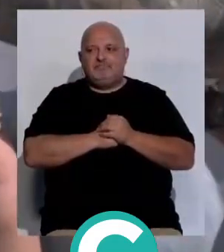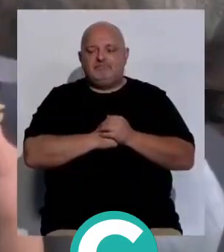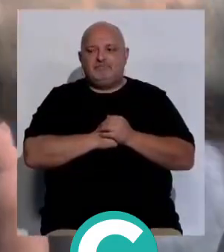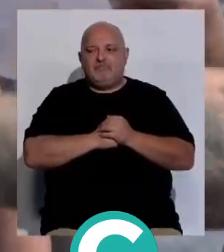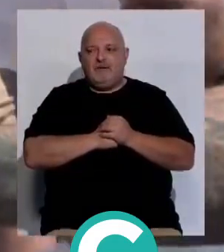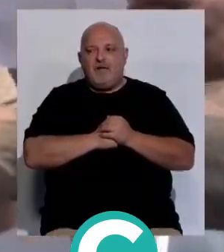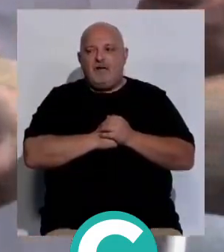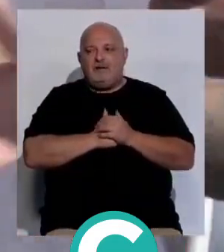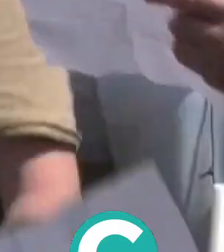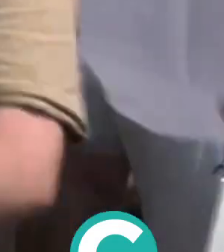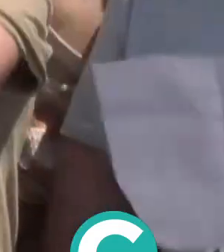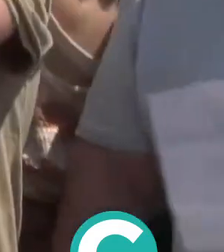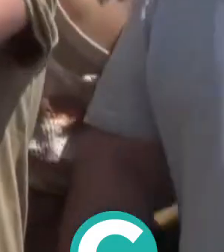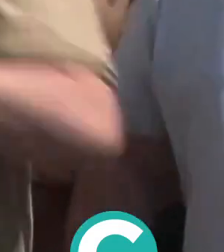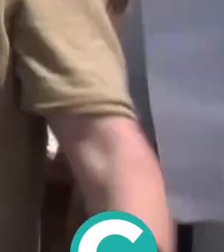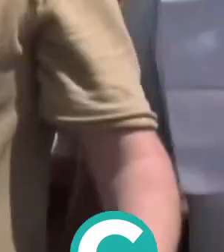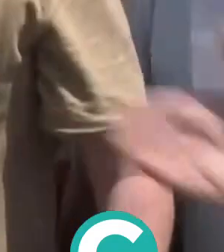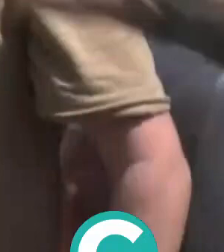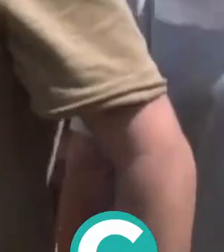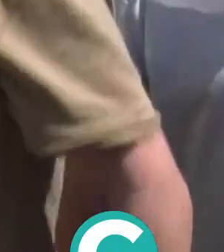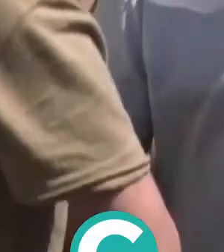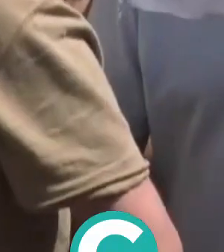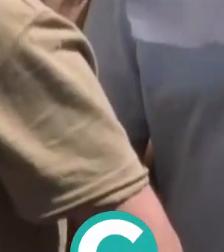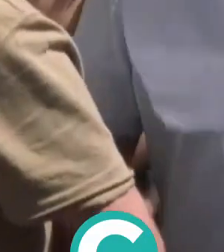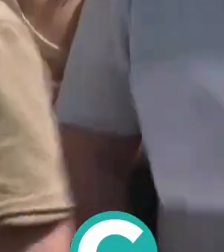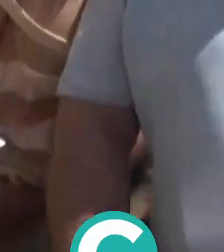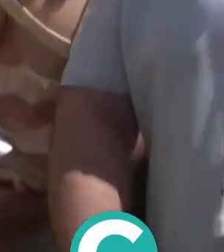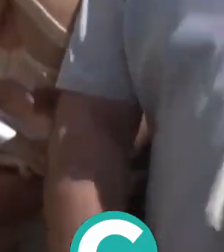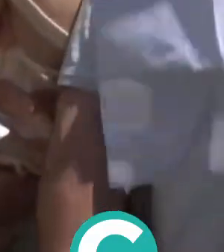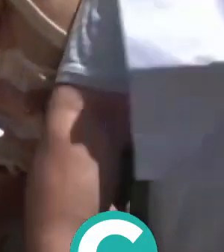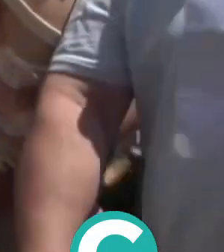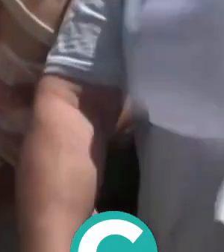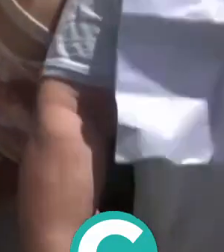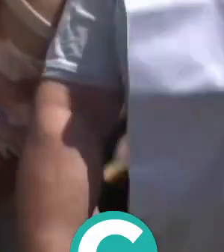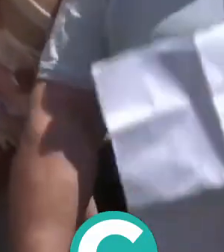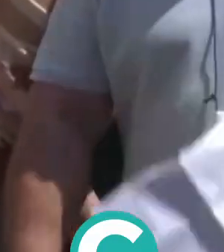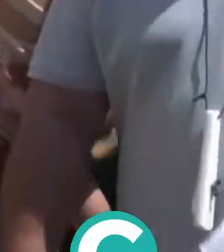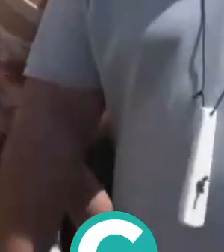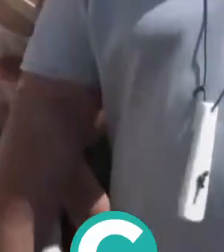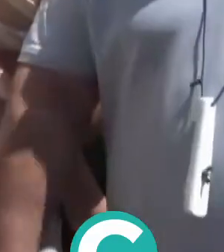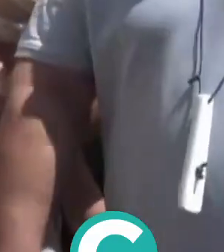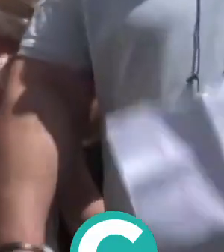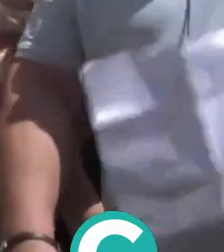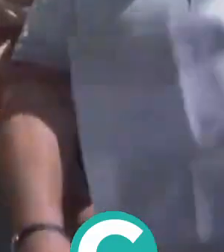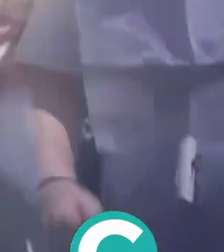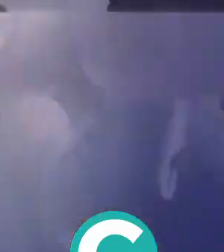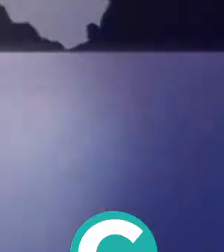pa' tu marido, pa' nuestro amigo y pa' tu abuelo.